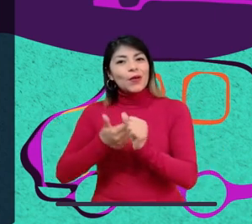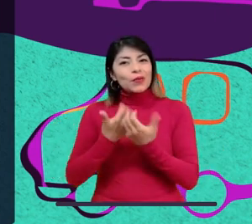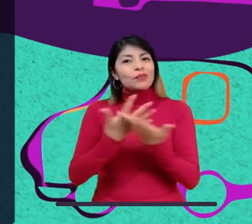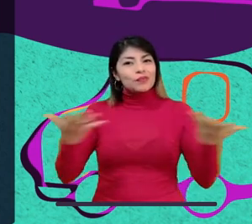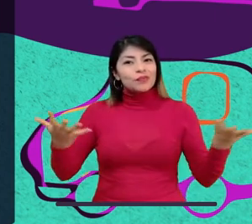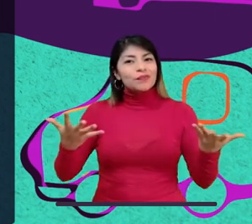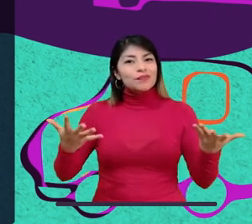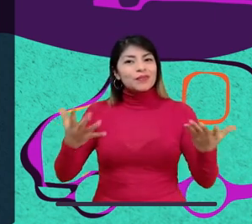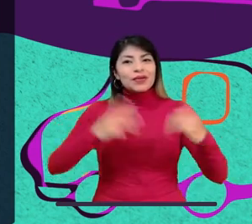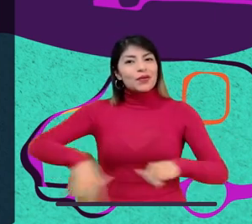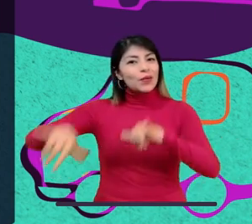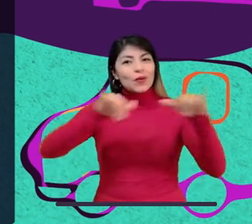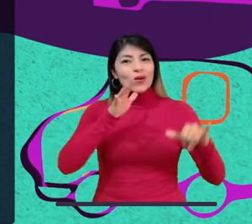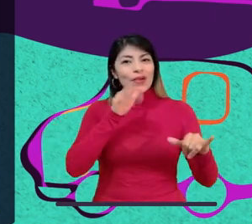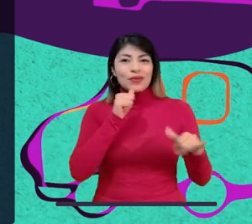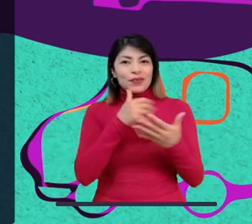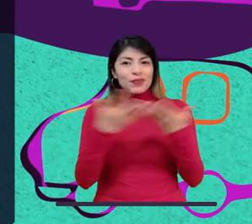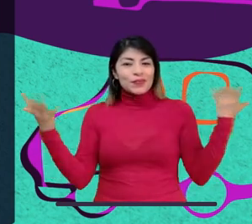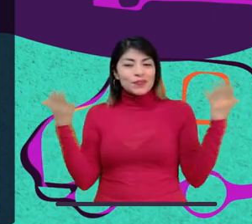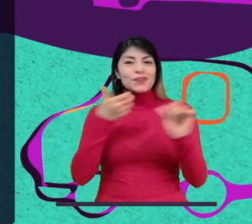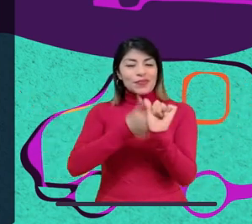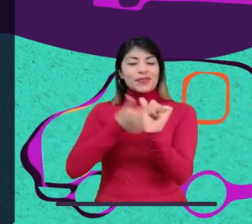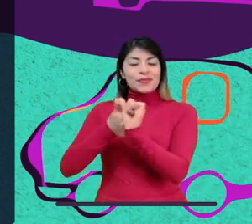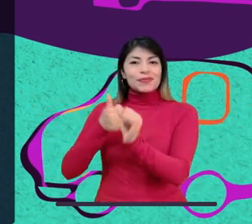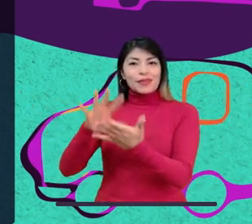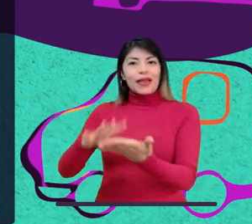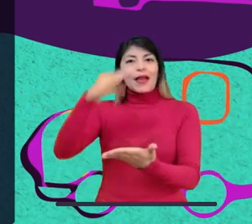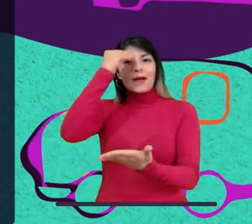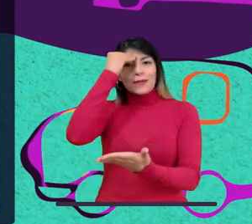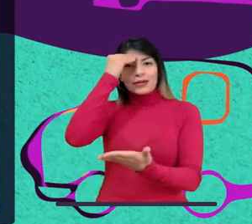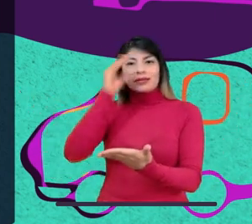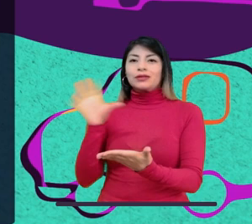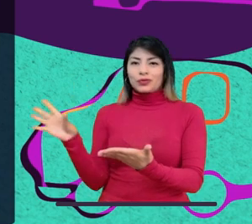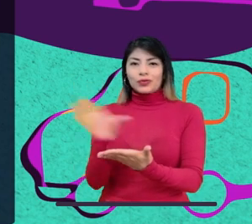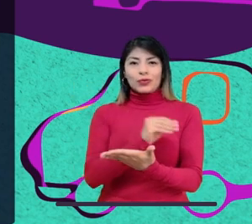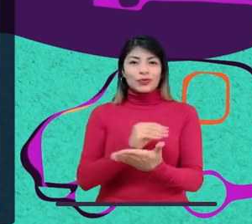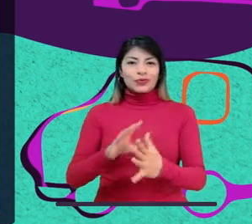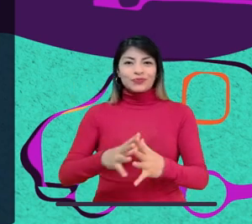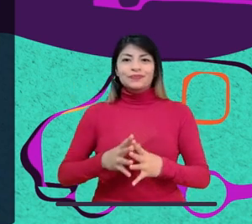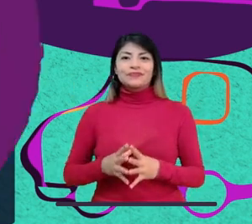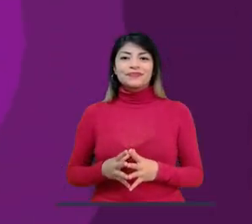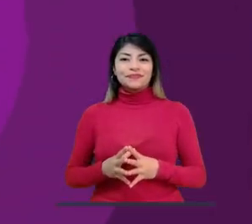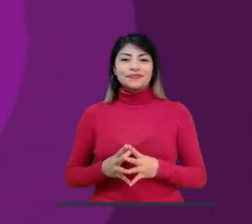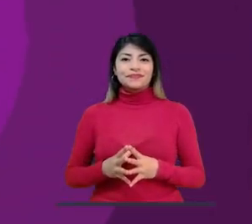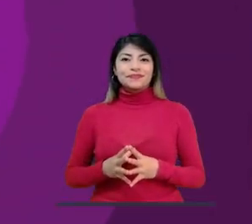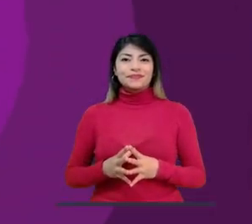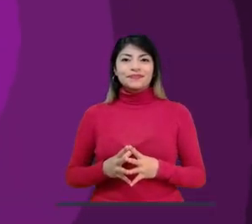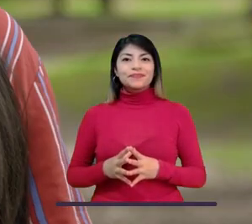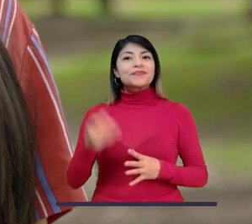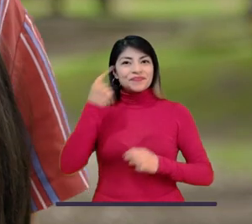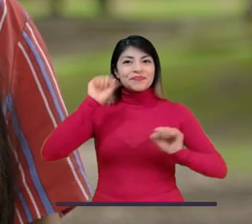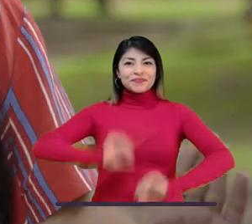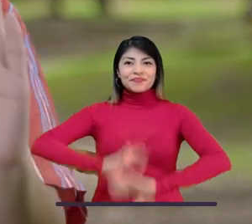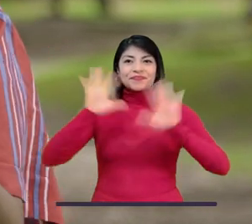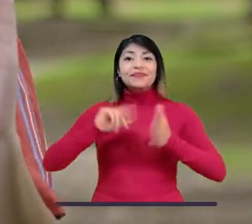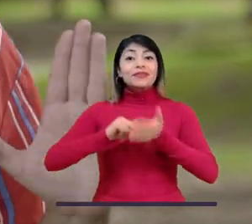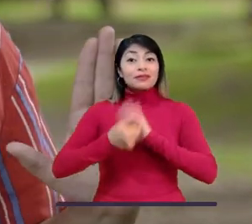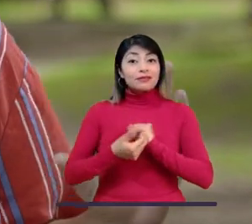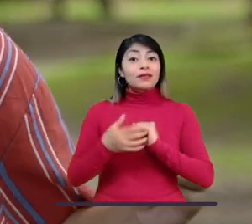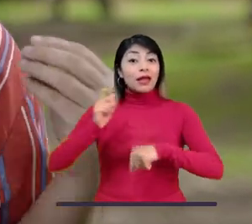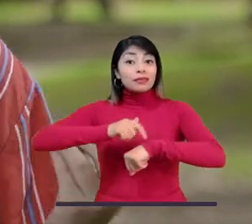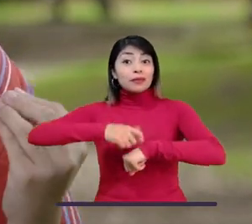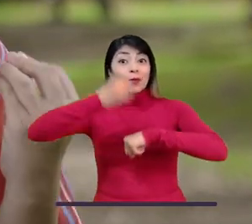nuestros puntos de vista, que son diferentes y que no tienen que ser iguales. Todos tenemos que aprender algo de lo que. Nos quedó